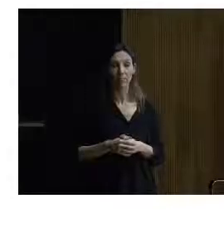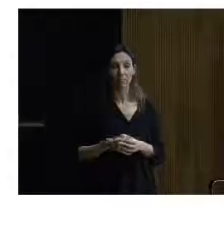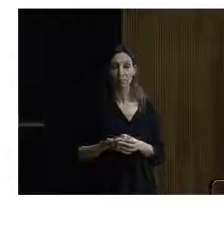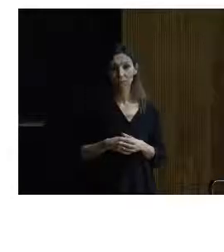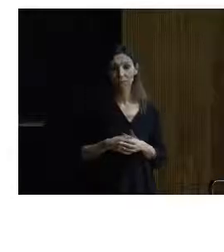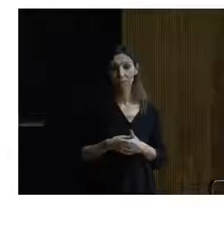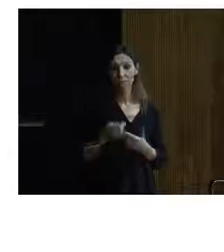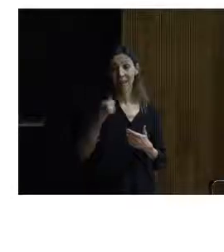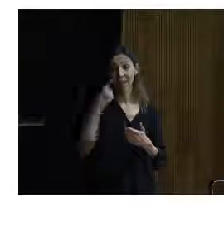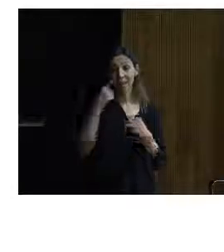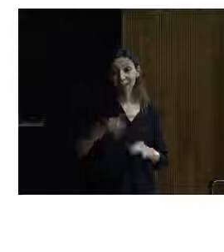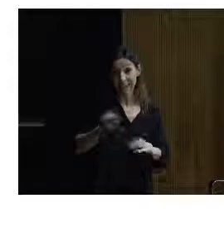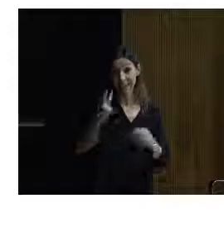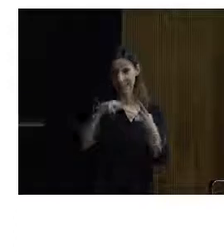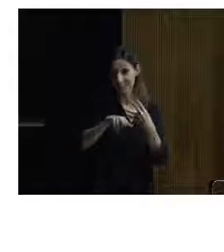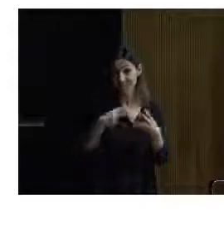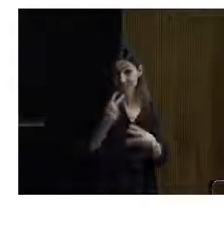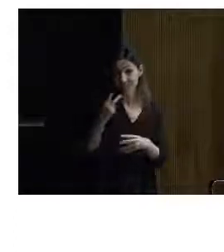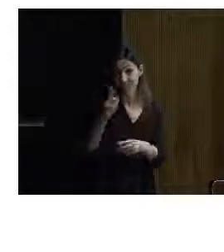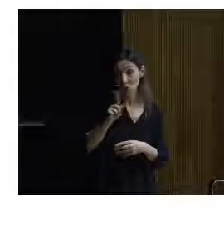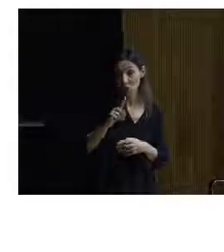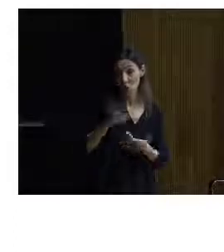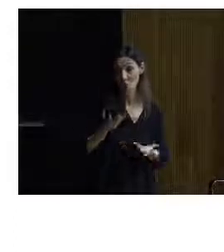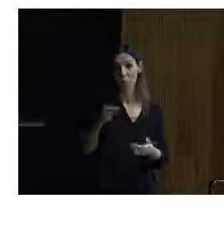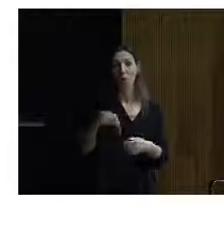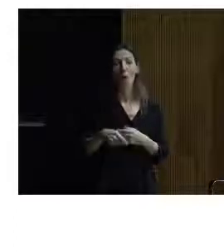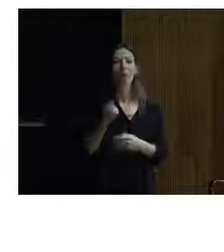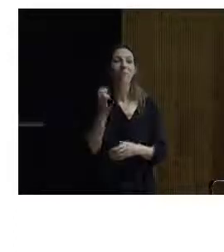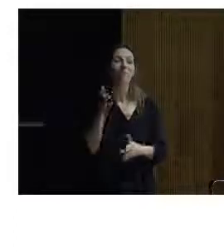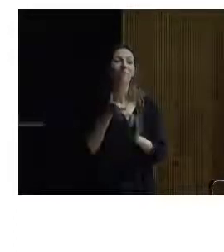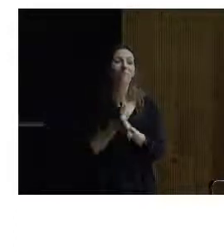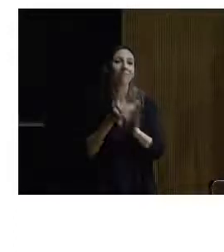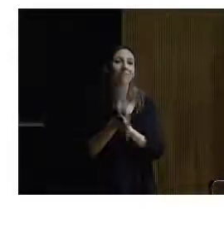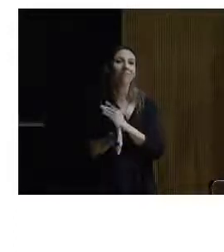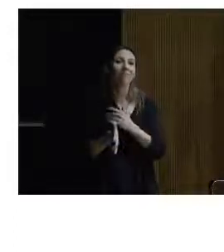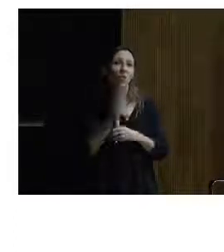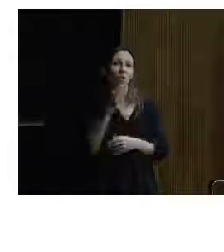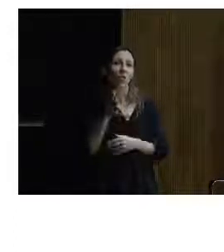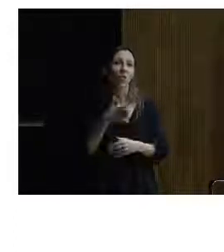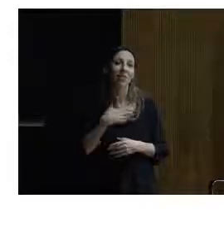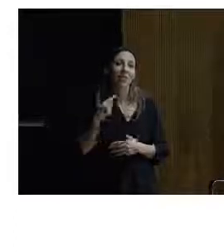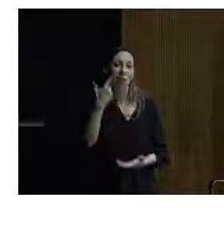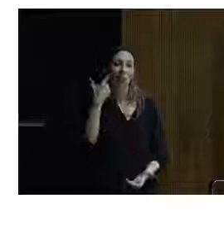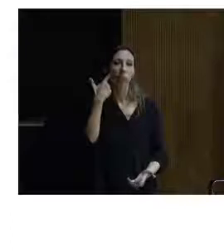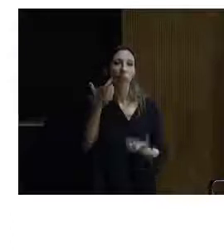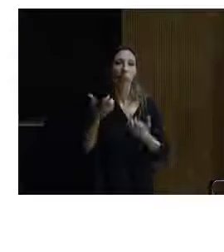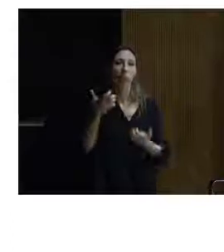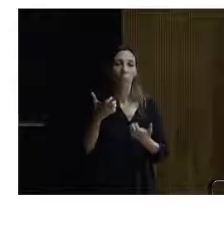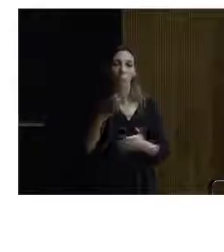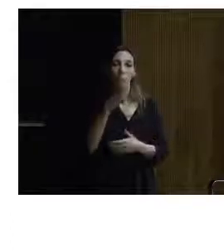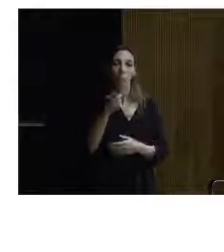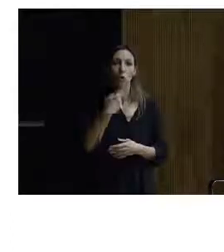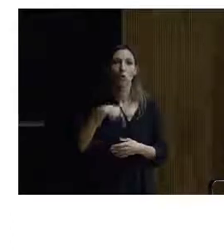Bien, traigo estas intervenciones porque lo que quiero destacar de ellas es que lo que hemos hecho es